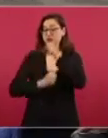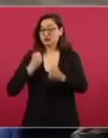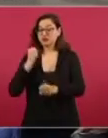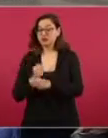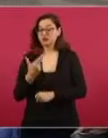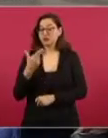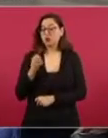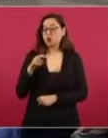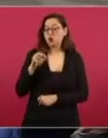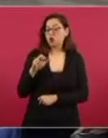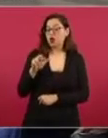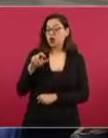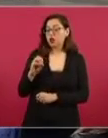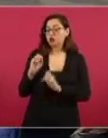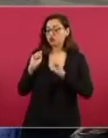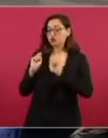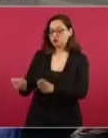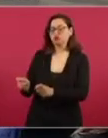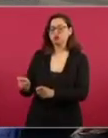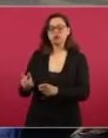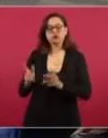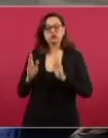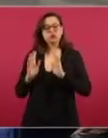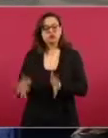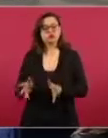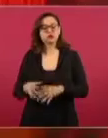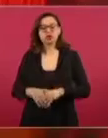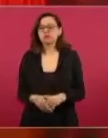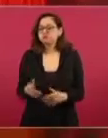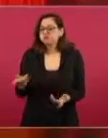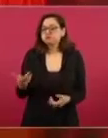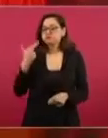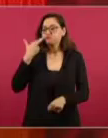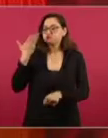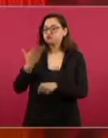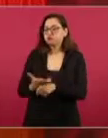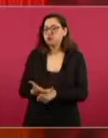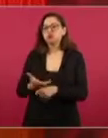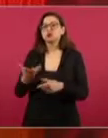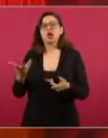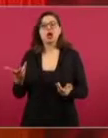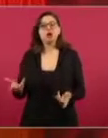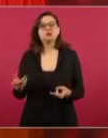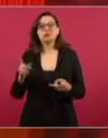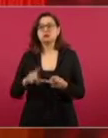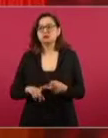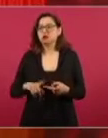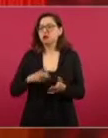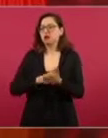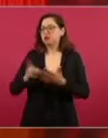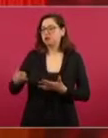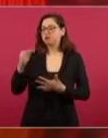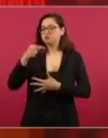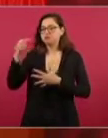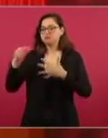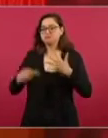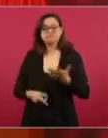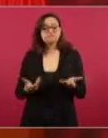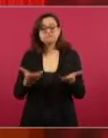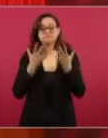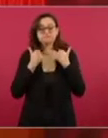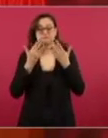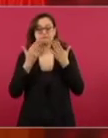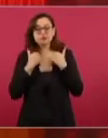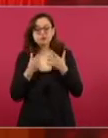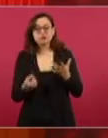tengan responsabilidades, porque según Hacienda, insisto, somos de intereses empresarial. Y las empresas así se ahorran